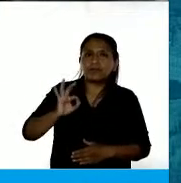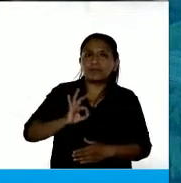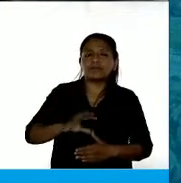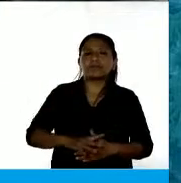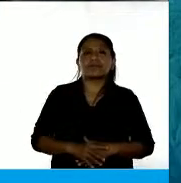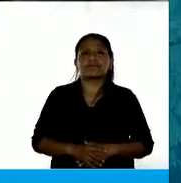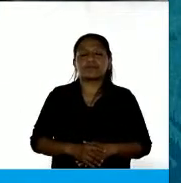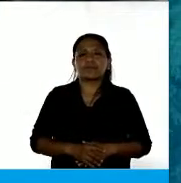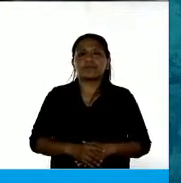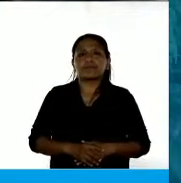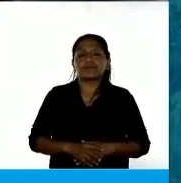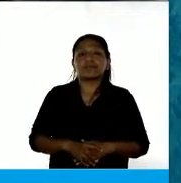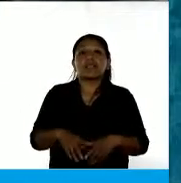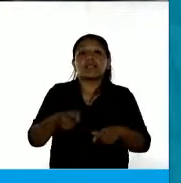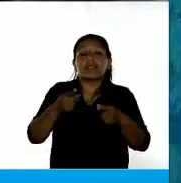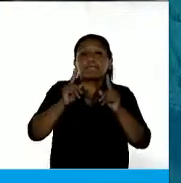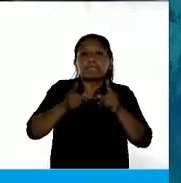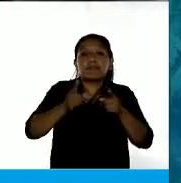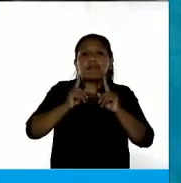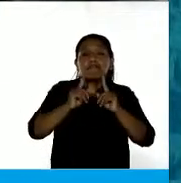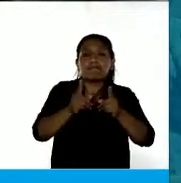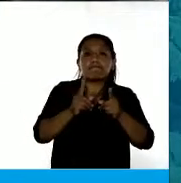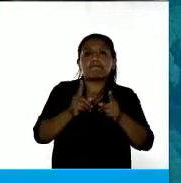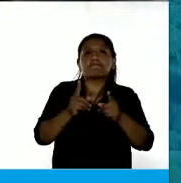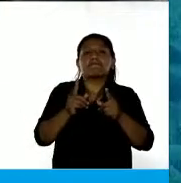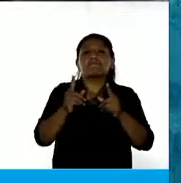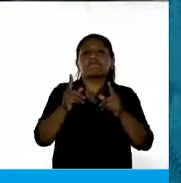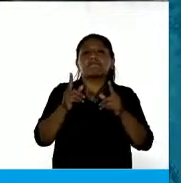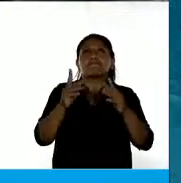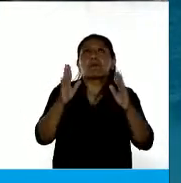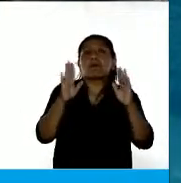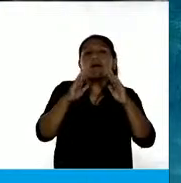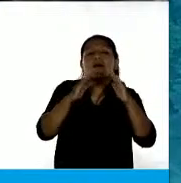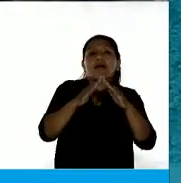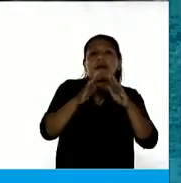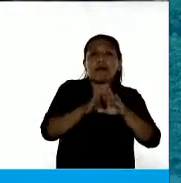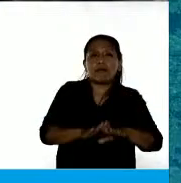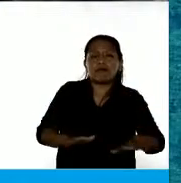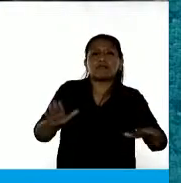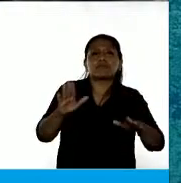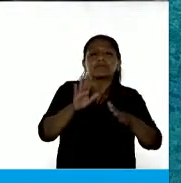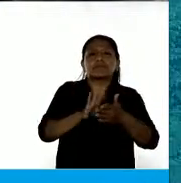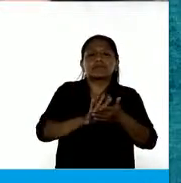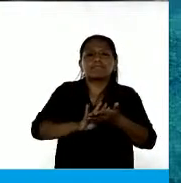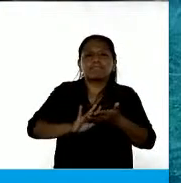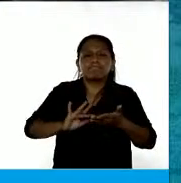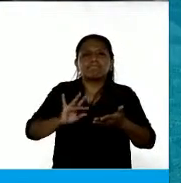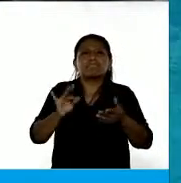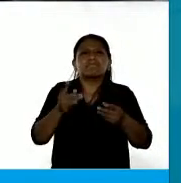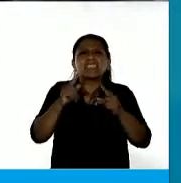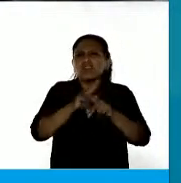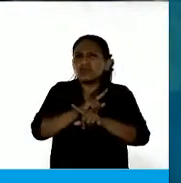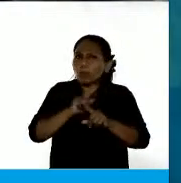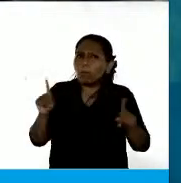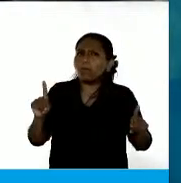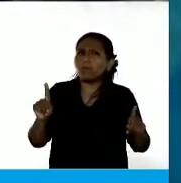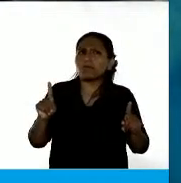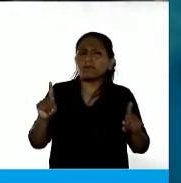Seguimos teniendo techos de cristal, pisos pegajosos. De eso tampoco